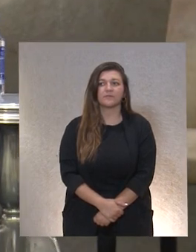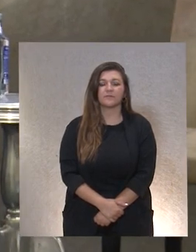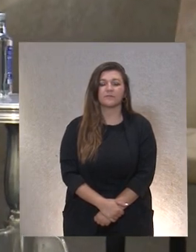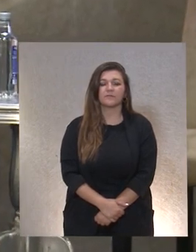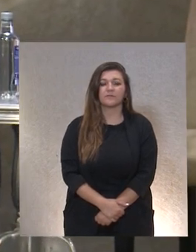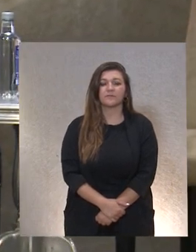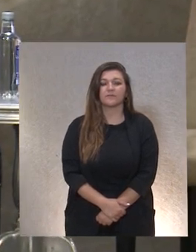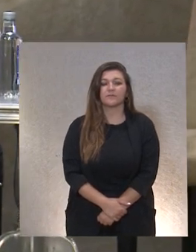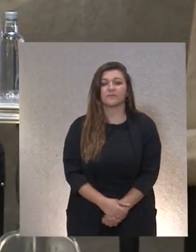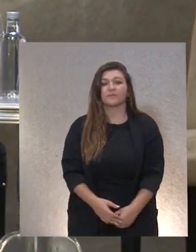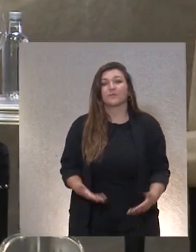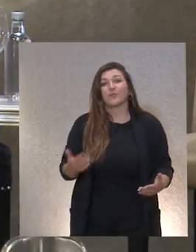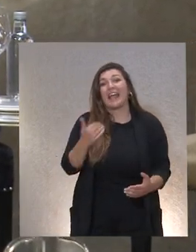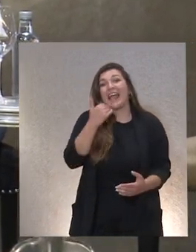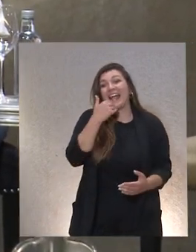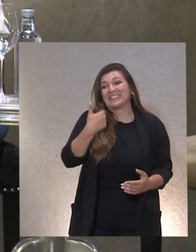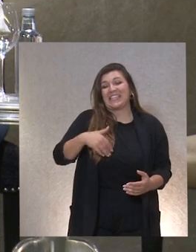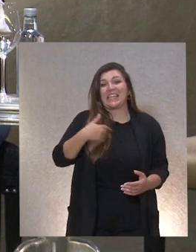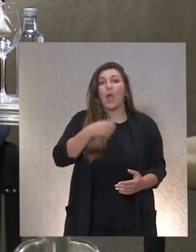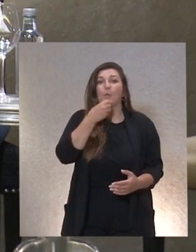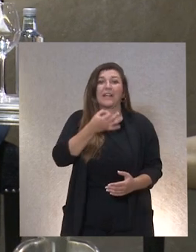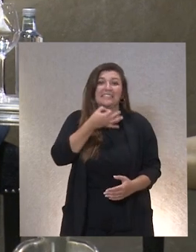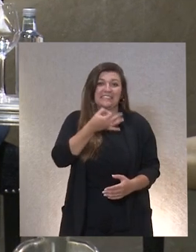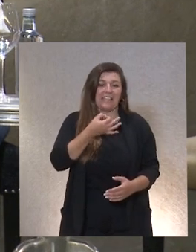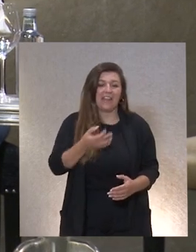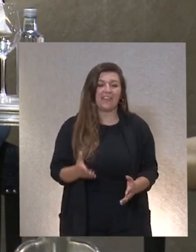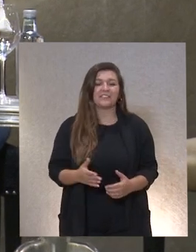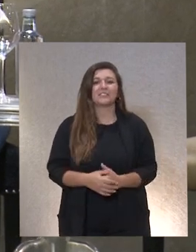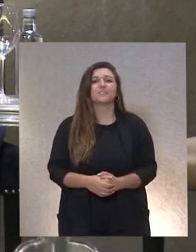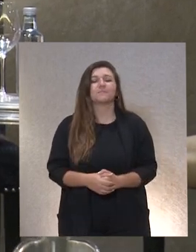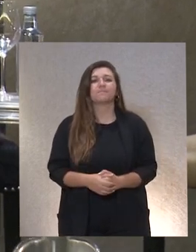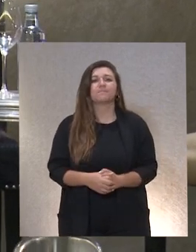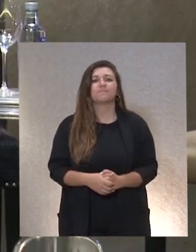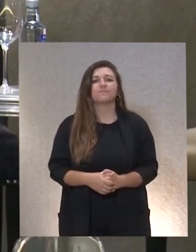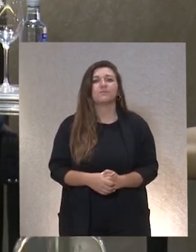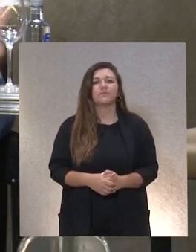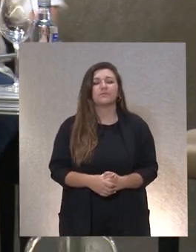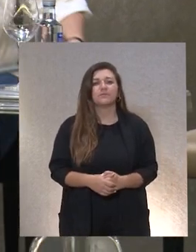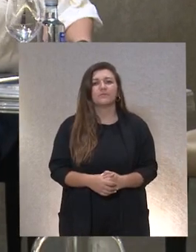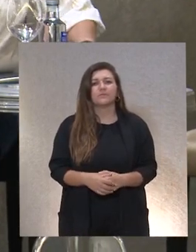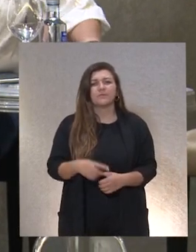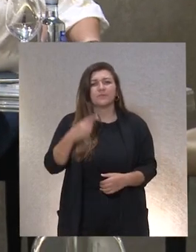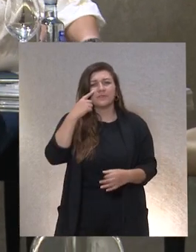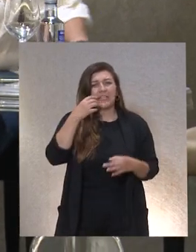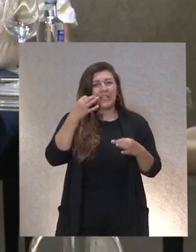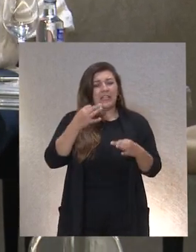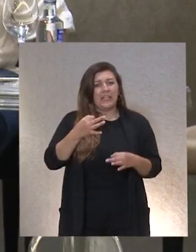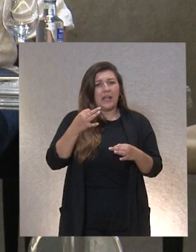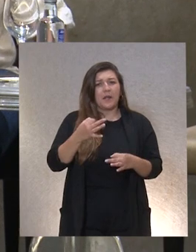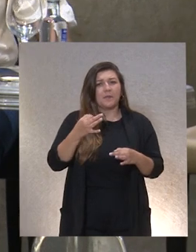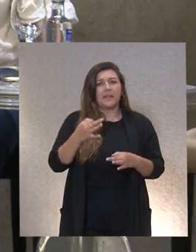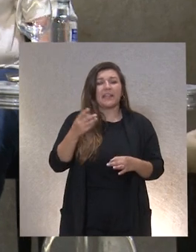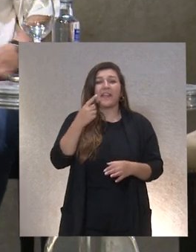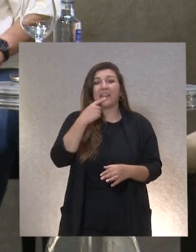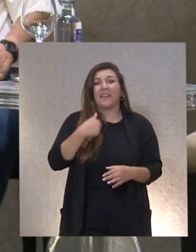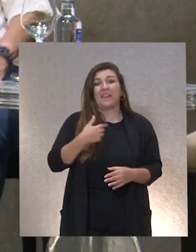pues casi buenas tardes realmente cuando a mí me plantean la posibilidad